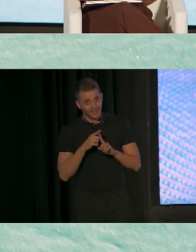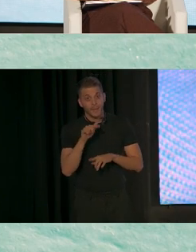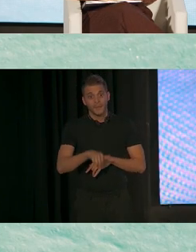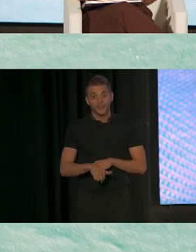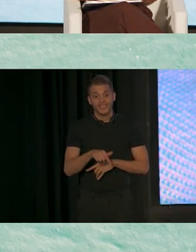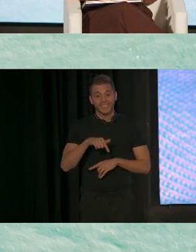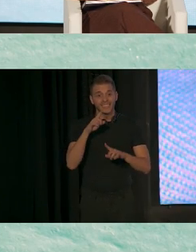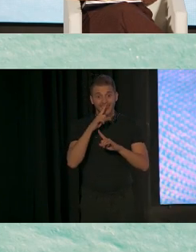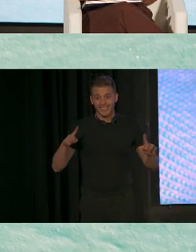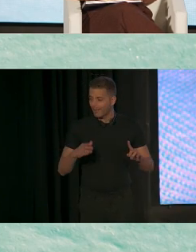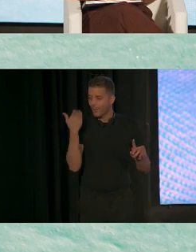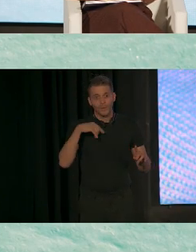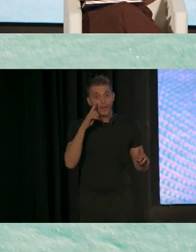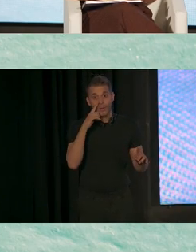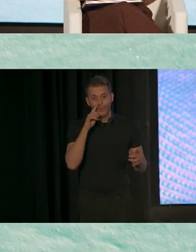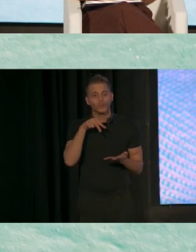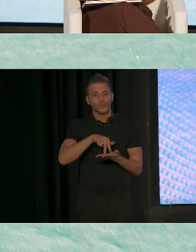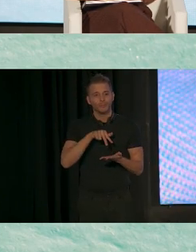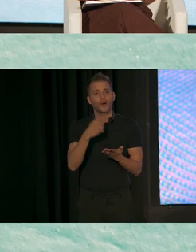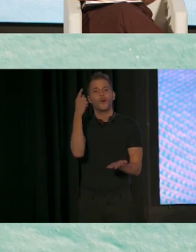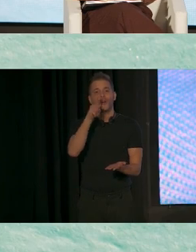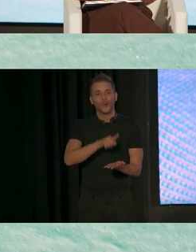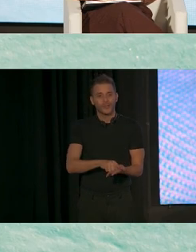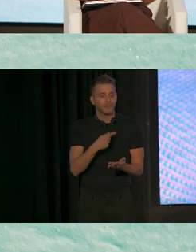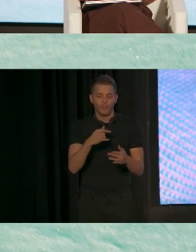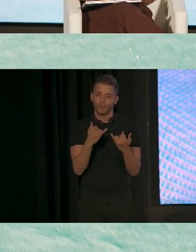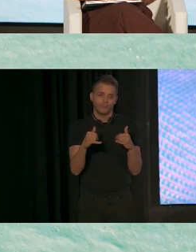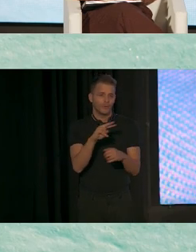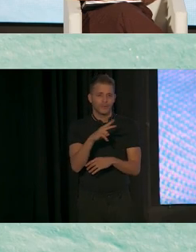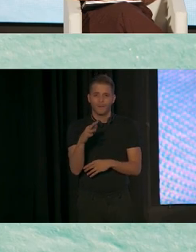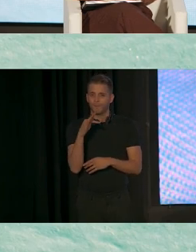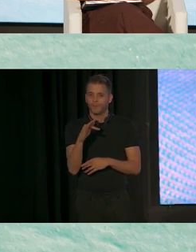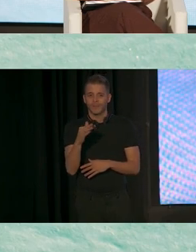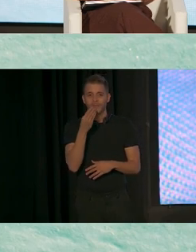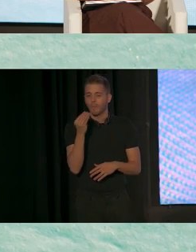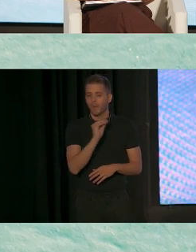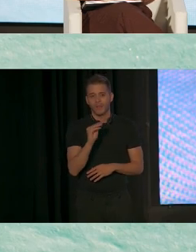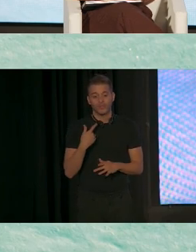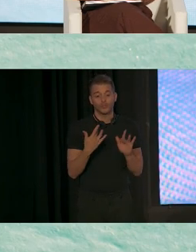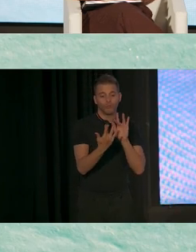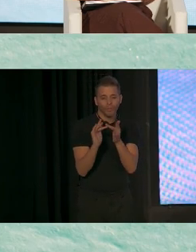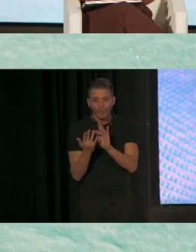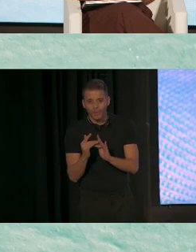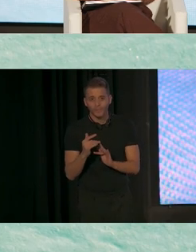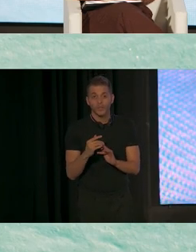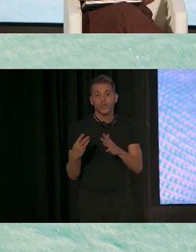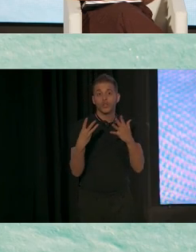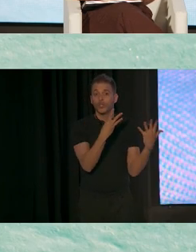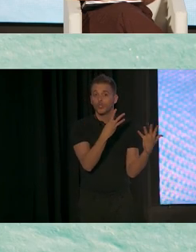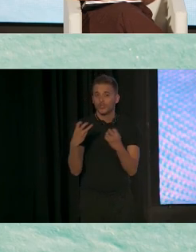junio y fue un éxito estar en la comunidad participando con las familias. Más de 800